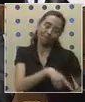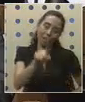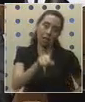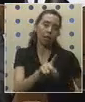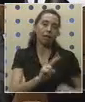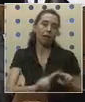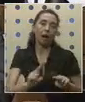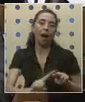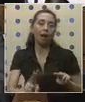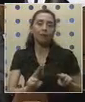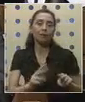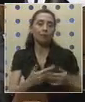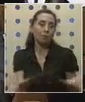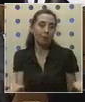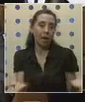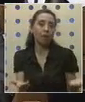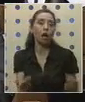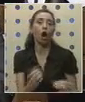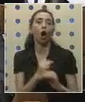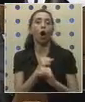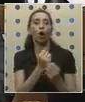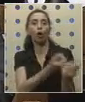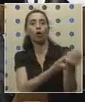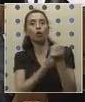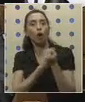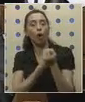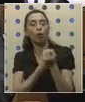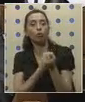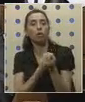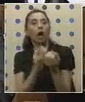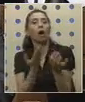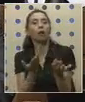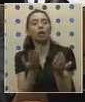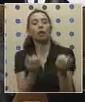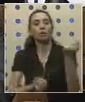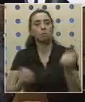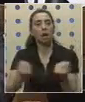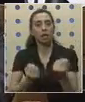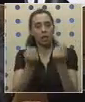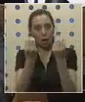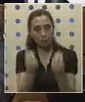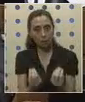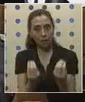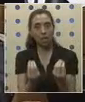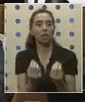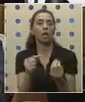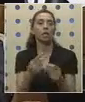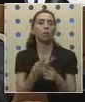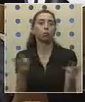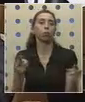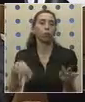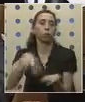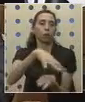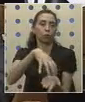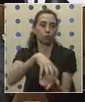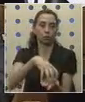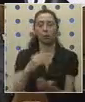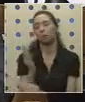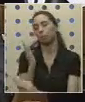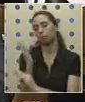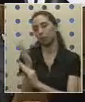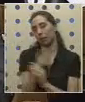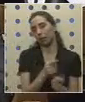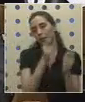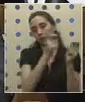estas prácticas que son absolutamente atentatorias contra un buen sistema de manejo de transporte público en nuestra región. Por eso, Presidente, solicito estos